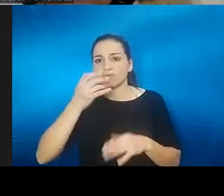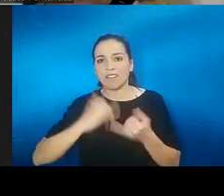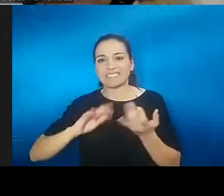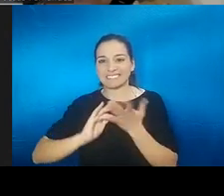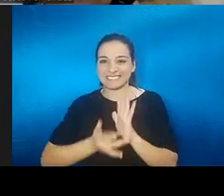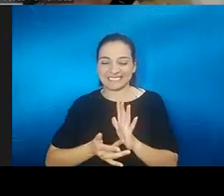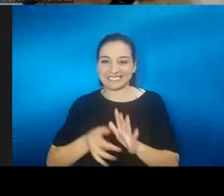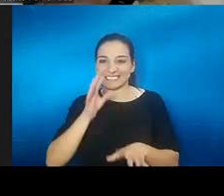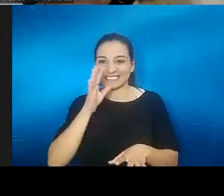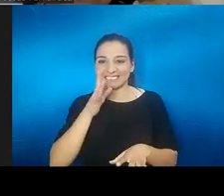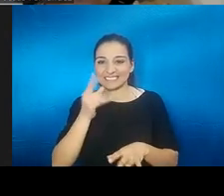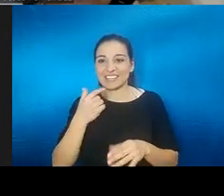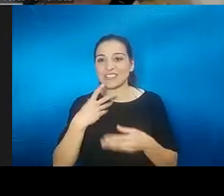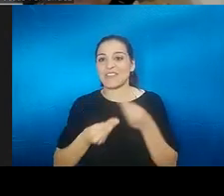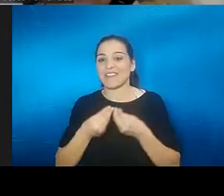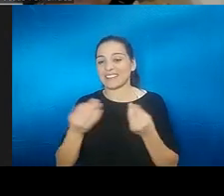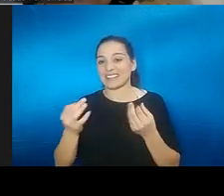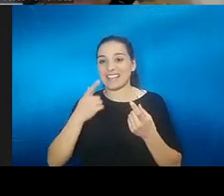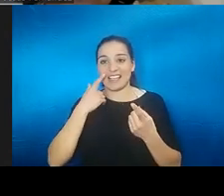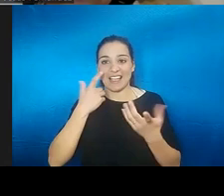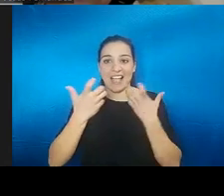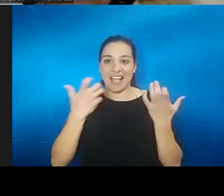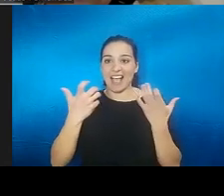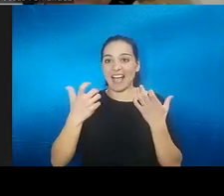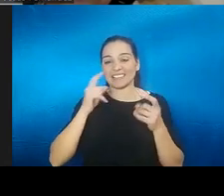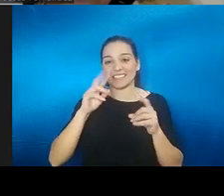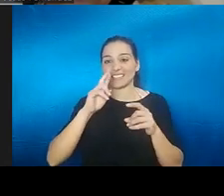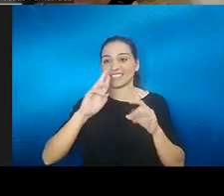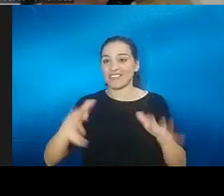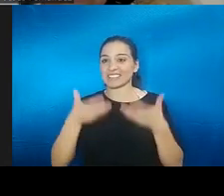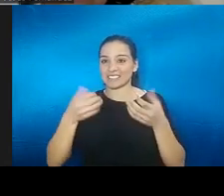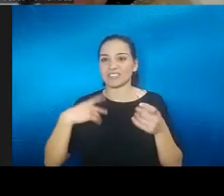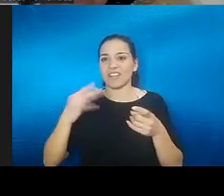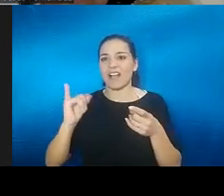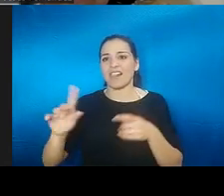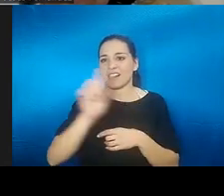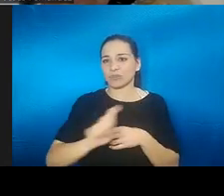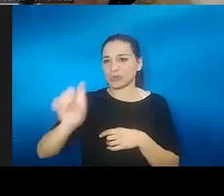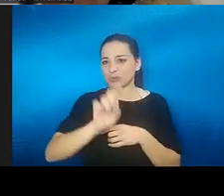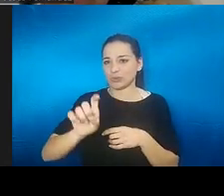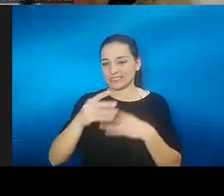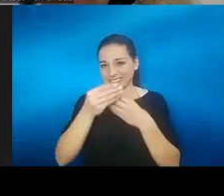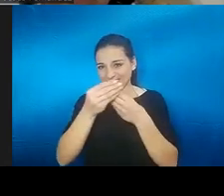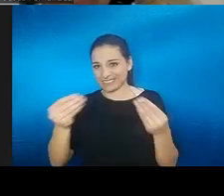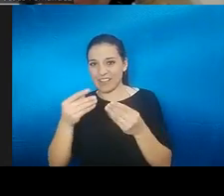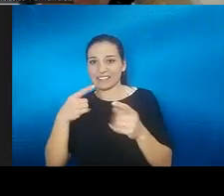de obras de arte y trabajo con disolventes bueno la prevención de riesgos laborales entonces cuando yo